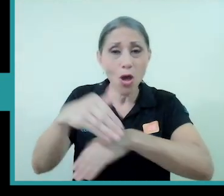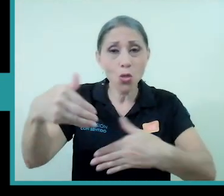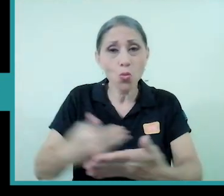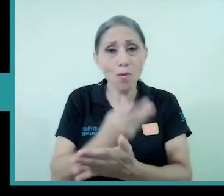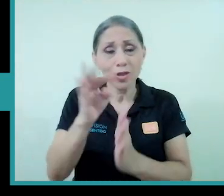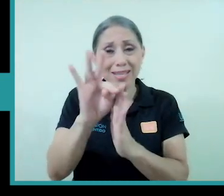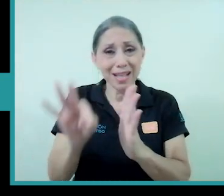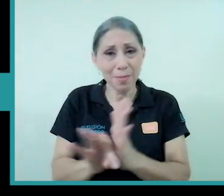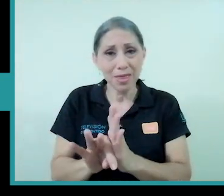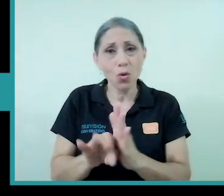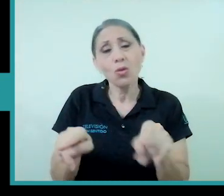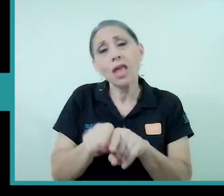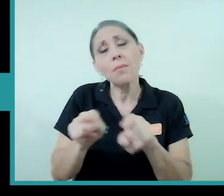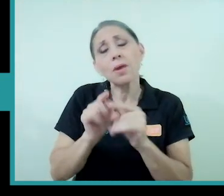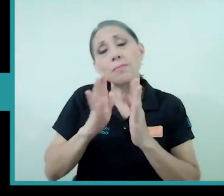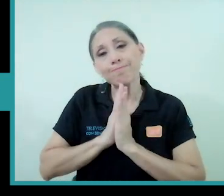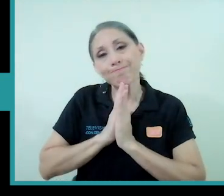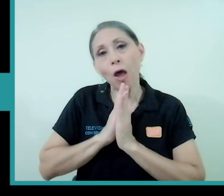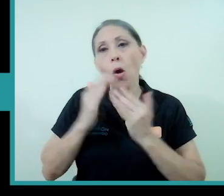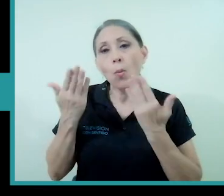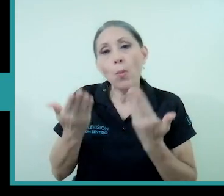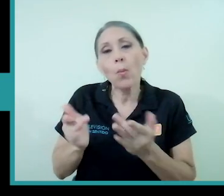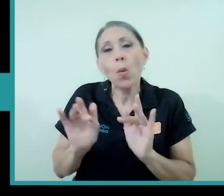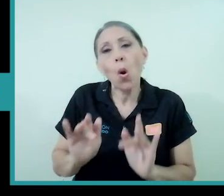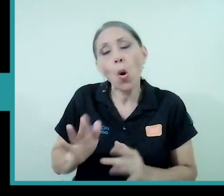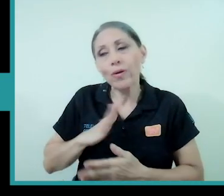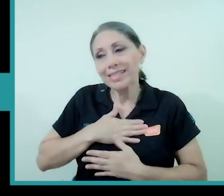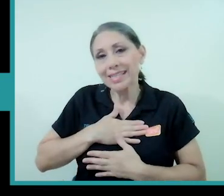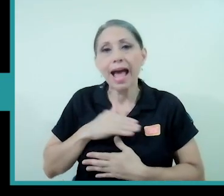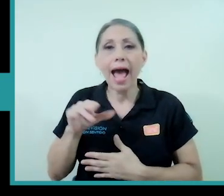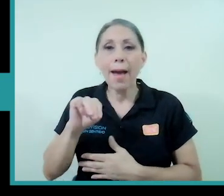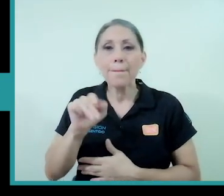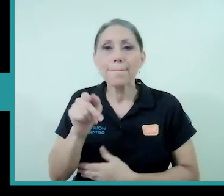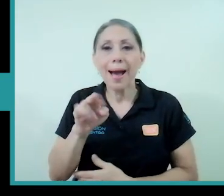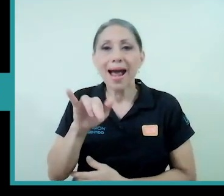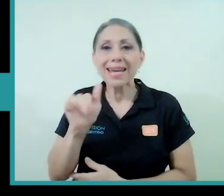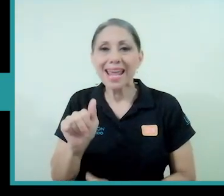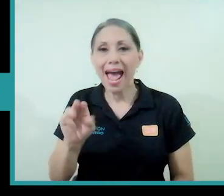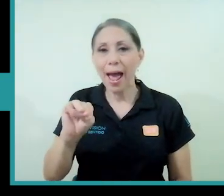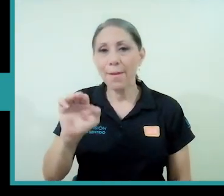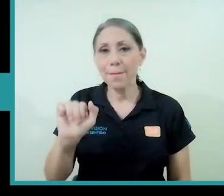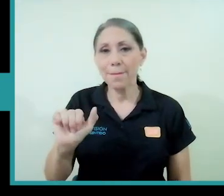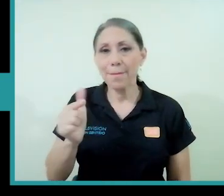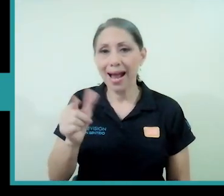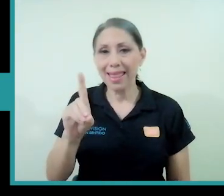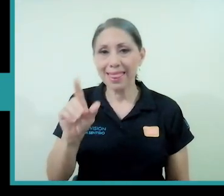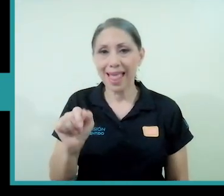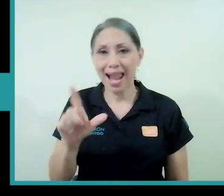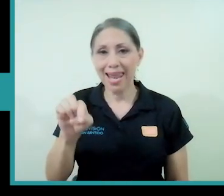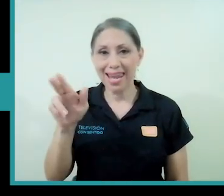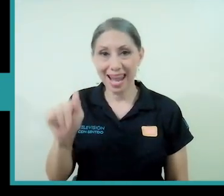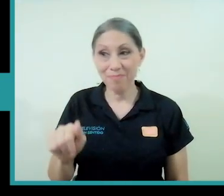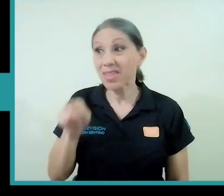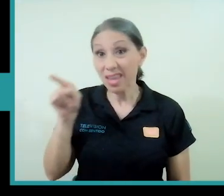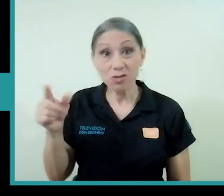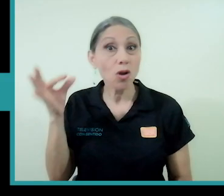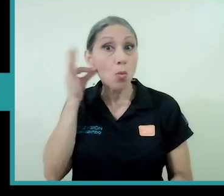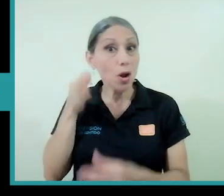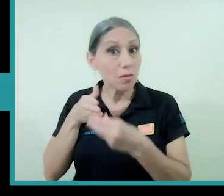porque hasta la pobre María Magdalena que es esa mujer con un liderazgo indiscutible en el movimiento de Jesús